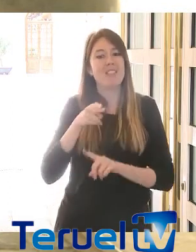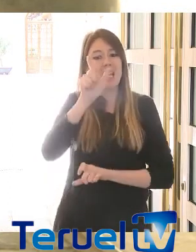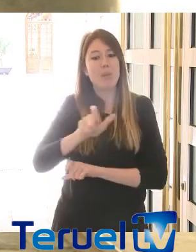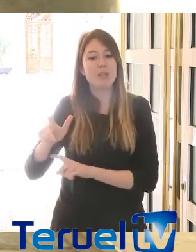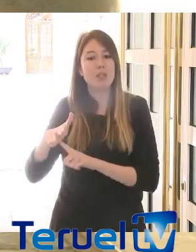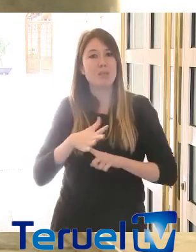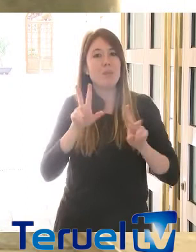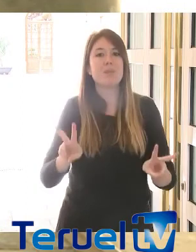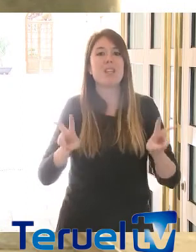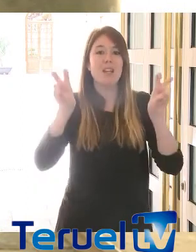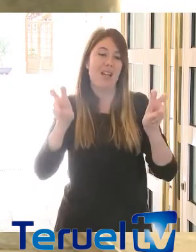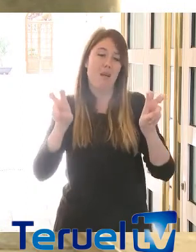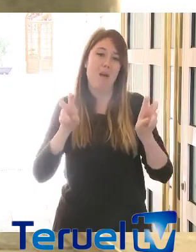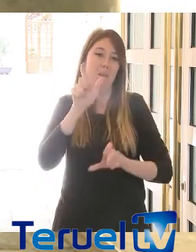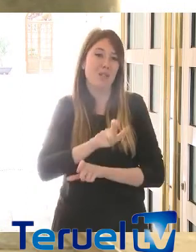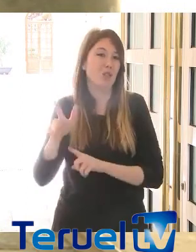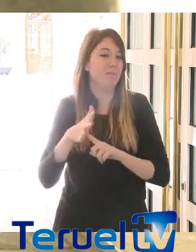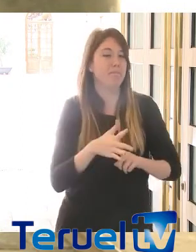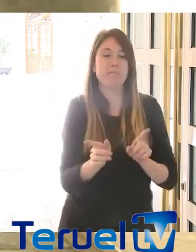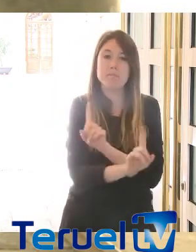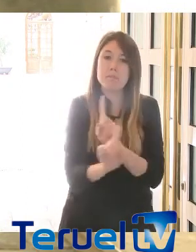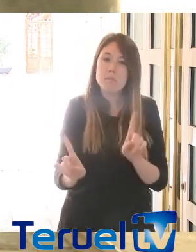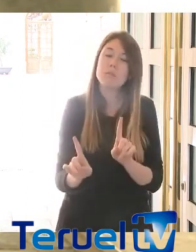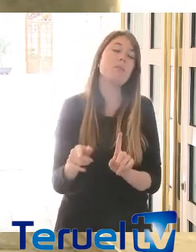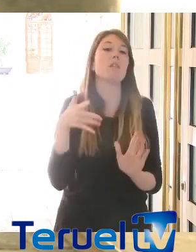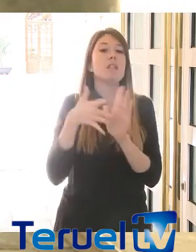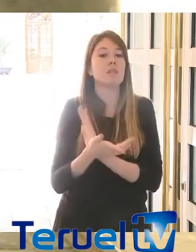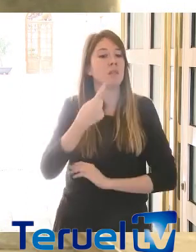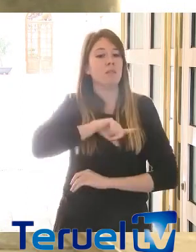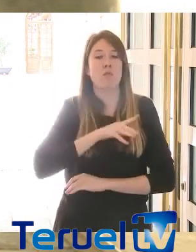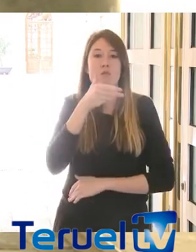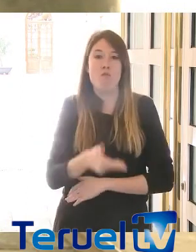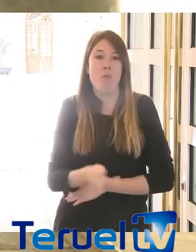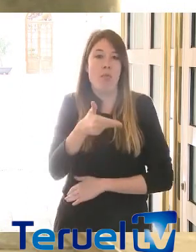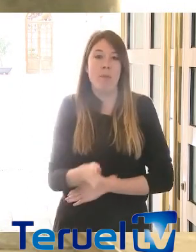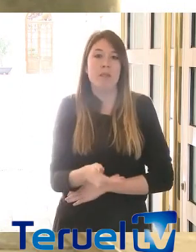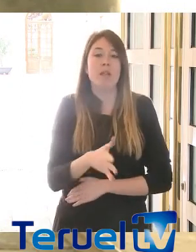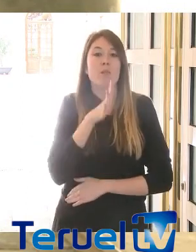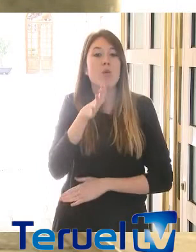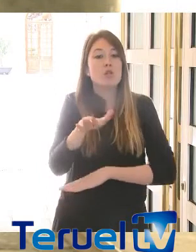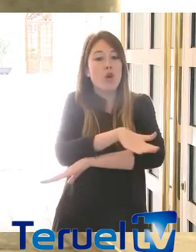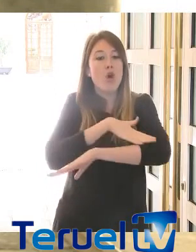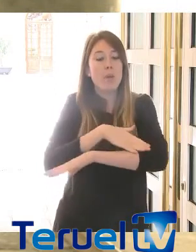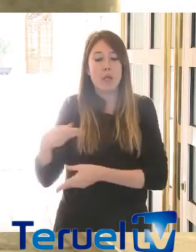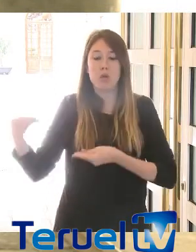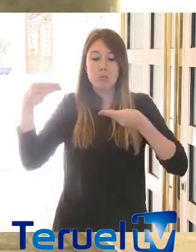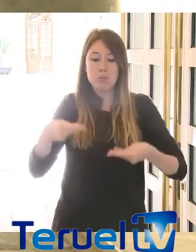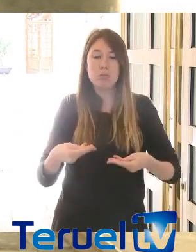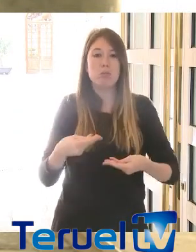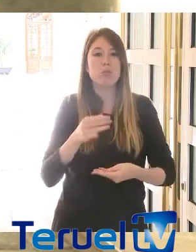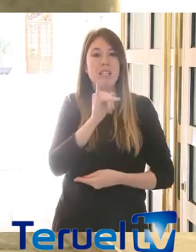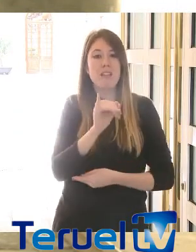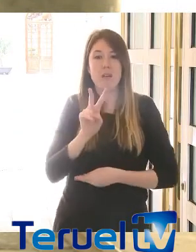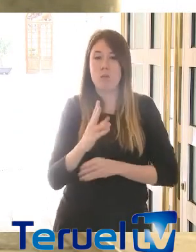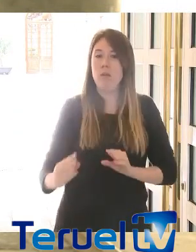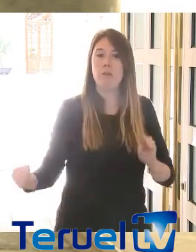eslogan no se quede en palabras vacías es una cuestión fundamental y eso es lo que Izquierda Unida ha situado encima de la mesa evidentemente hay discrepancias